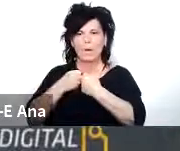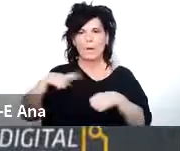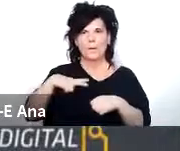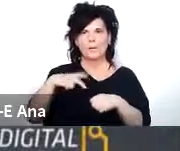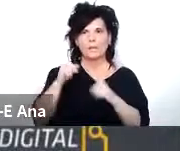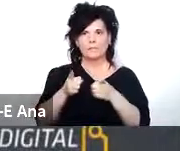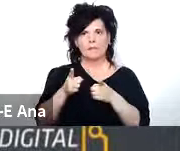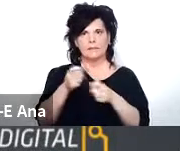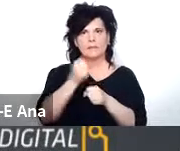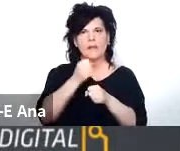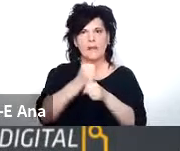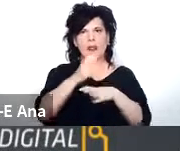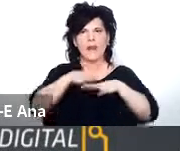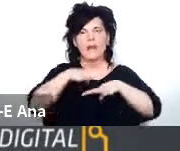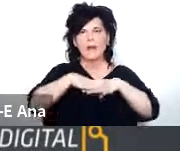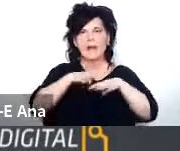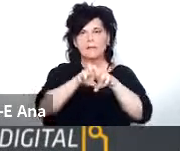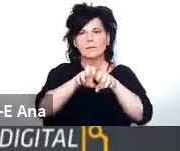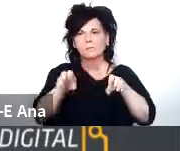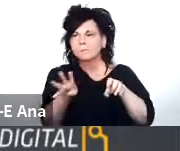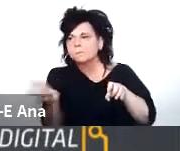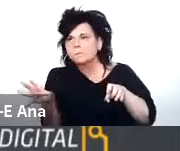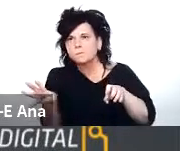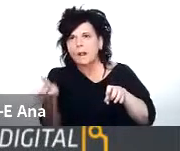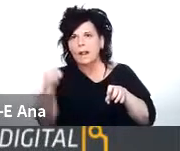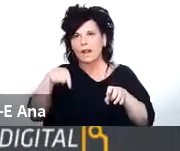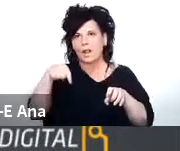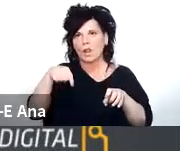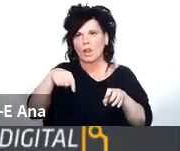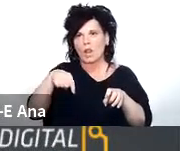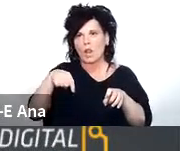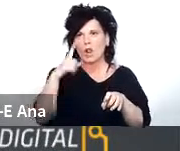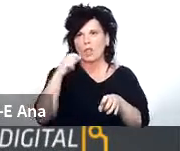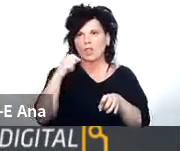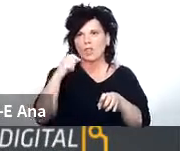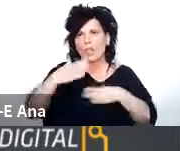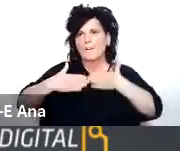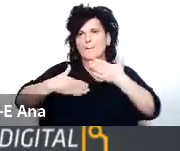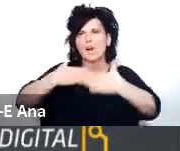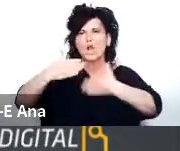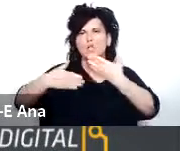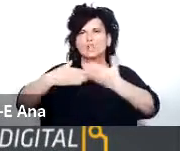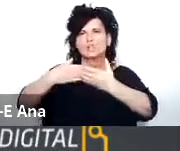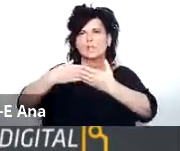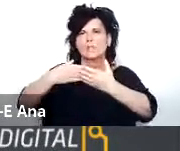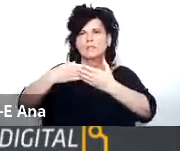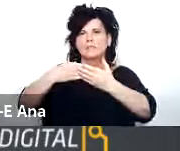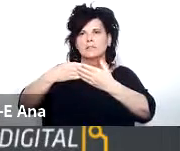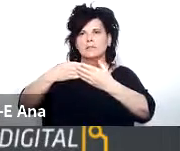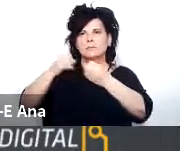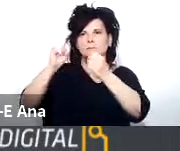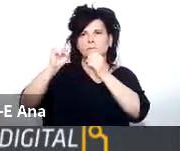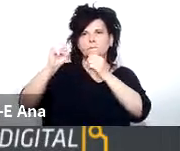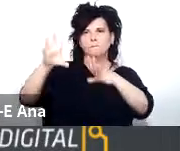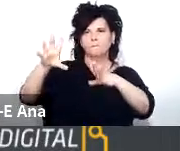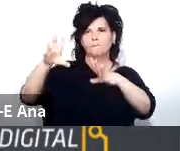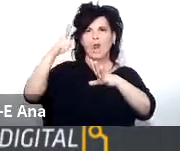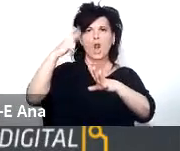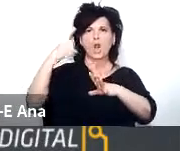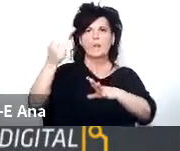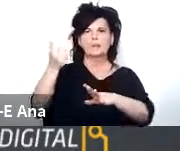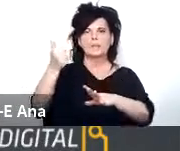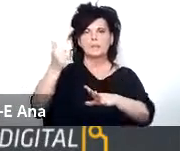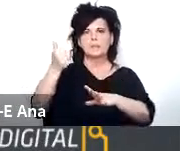trabajando en una red de fibra óptica que hoy en día está en proceso de iluminar bueno los 96 nodos que ustedes acaban